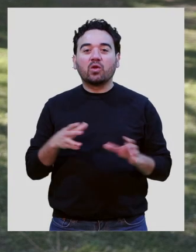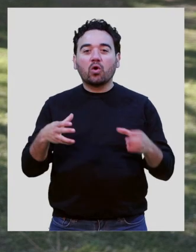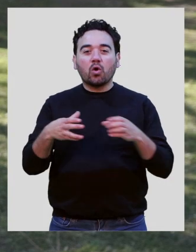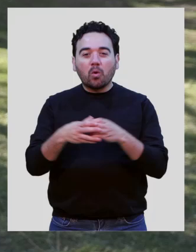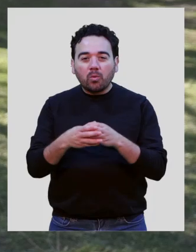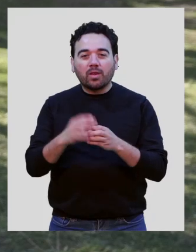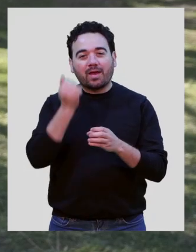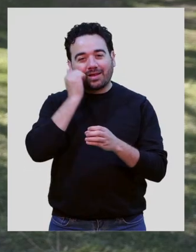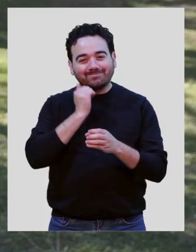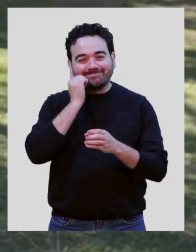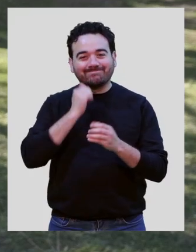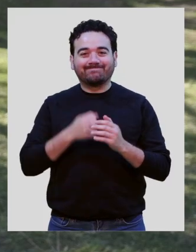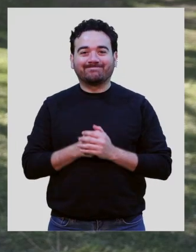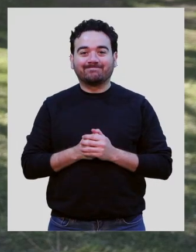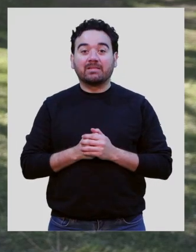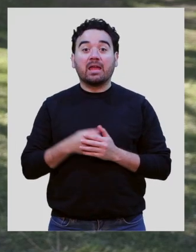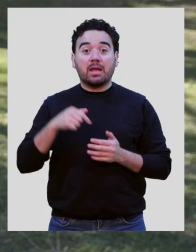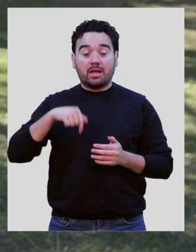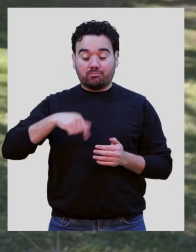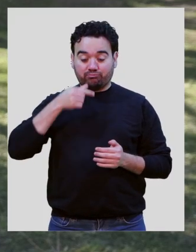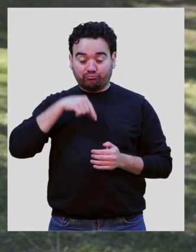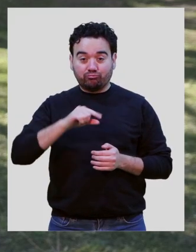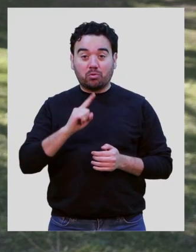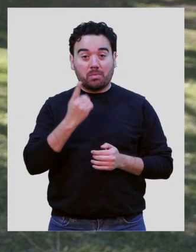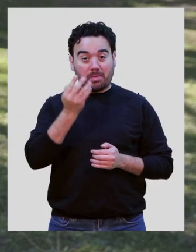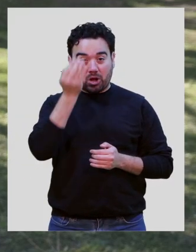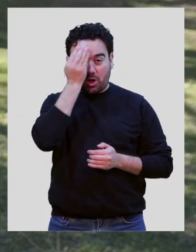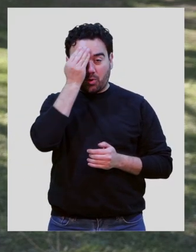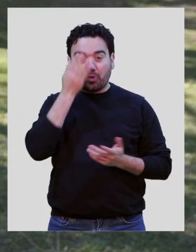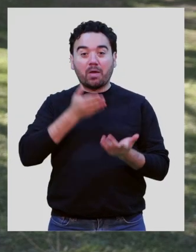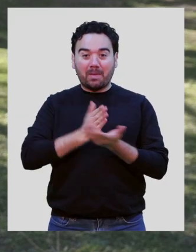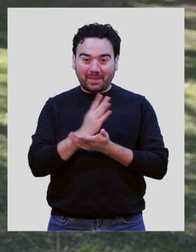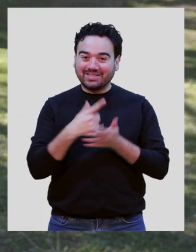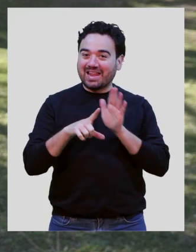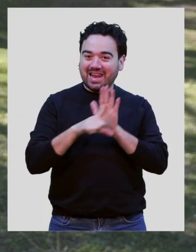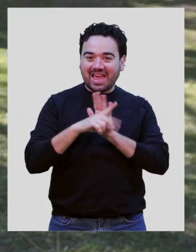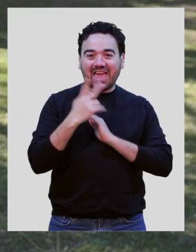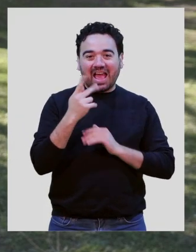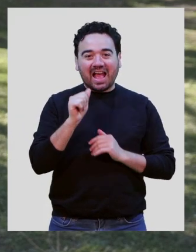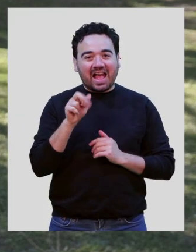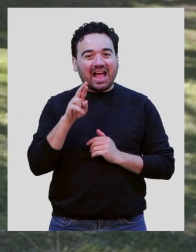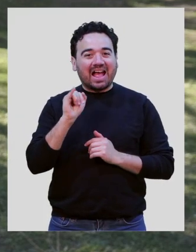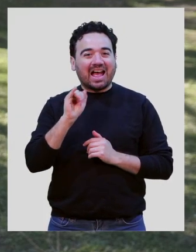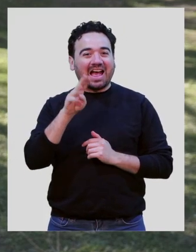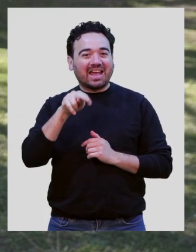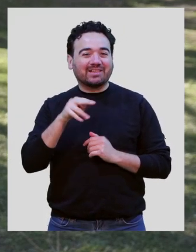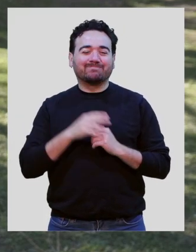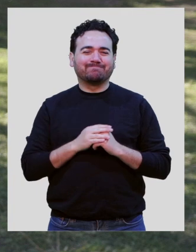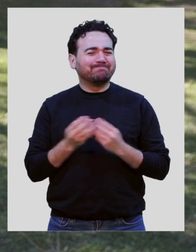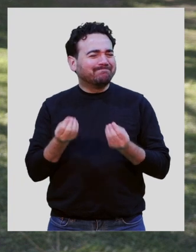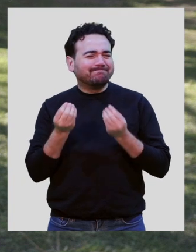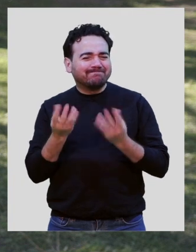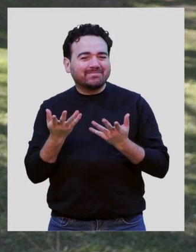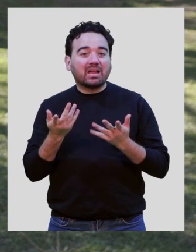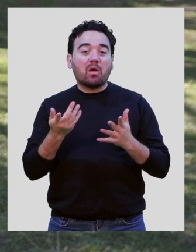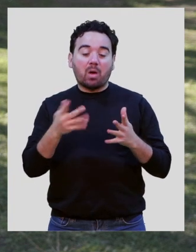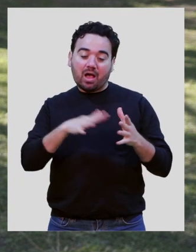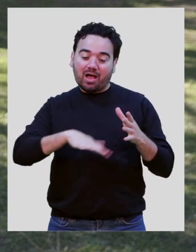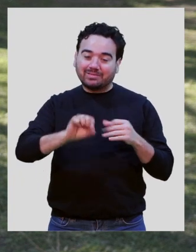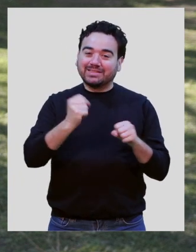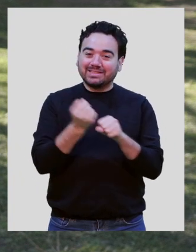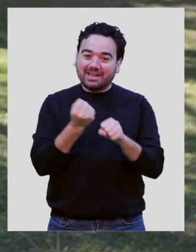Estimada comunidad, este primero de agosto entra en vigencia la ley CARIM que busca promover